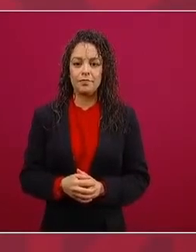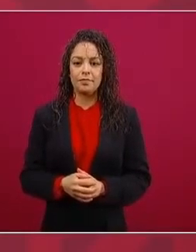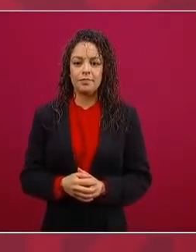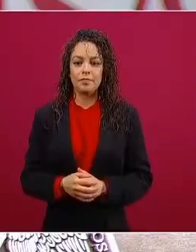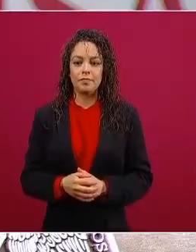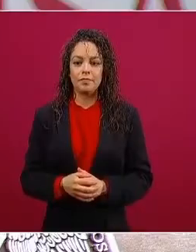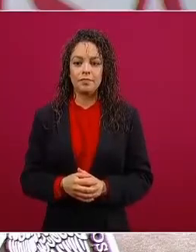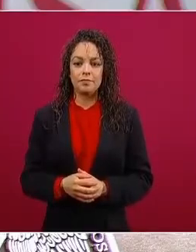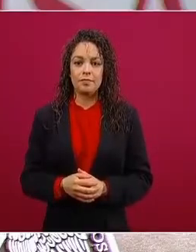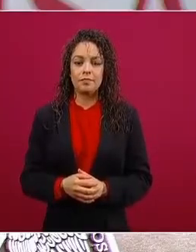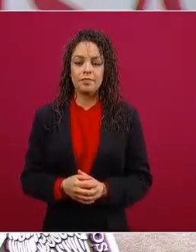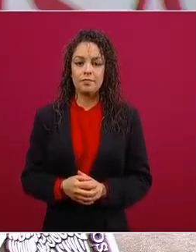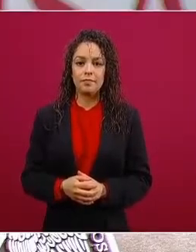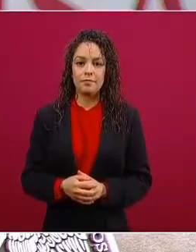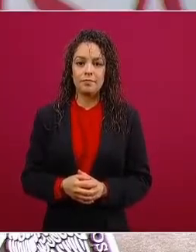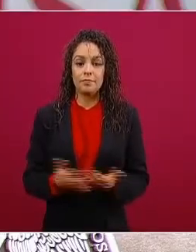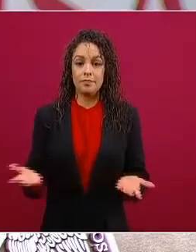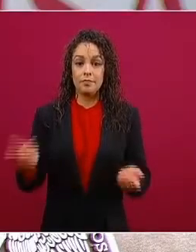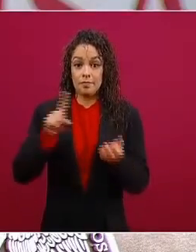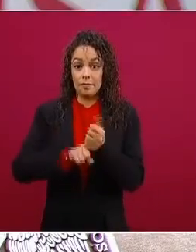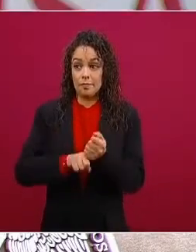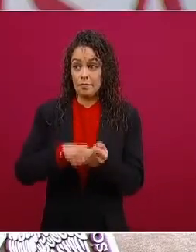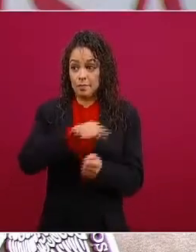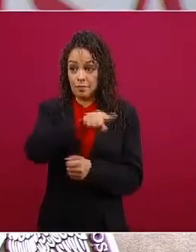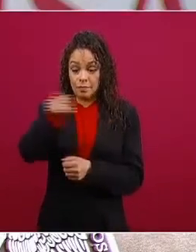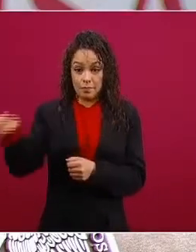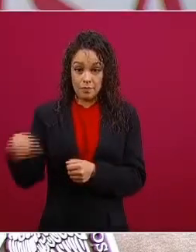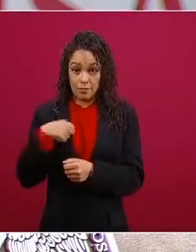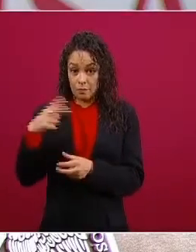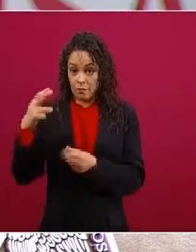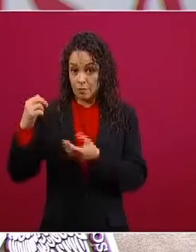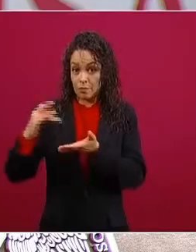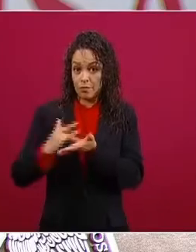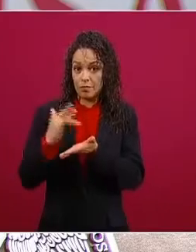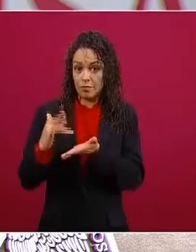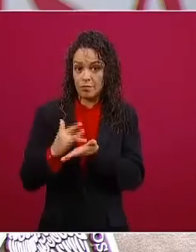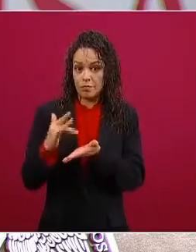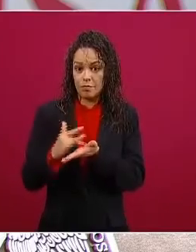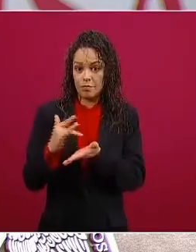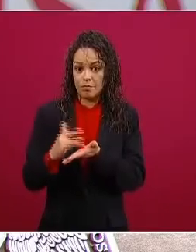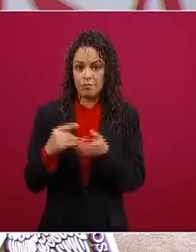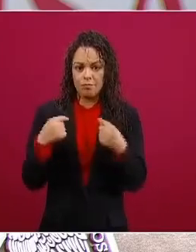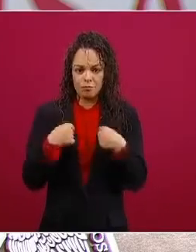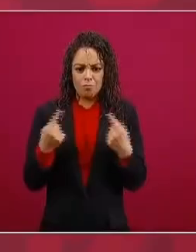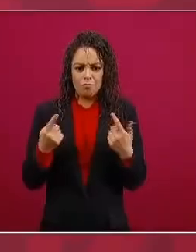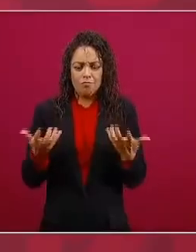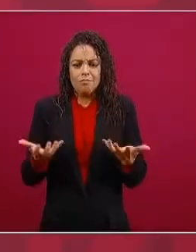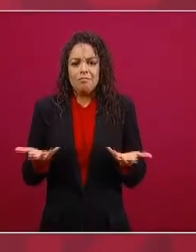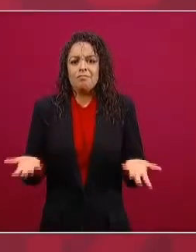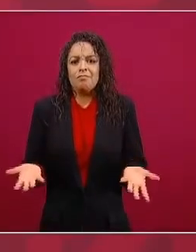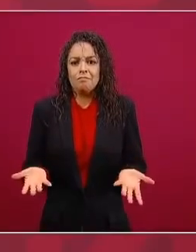significar sin el apoyo de los ciudadanos